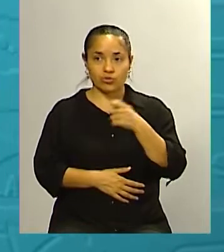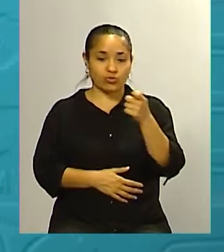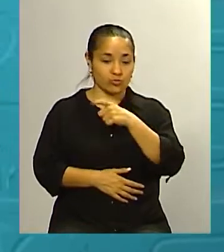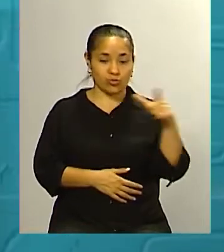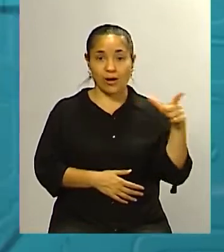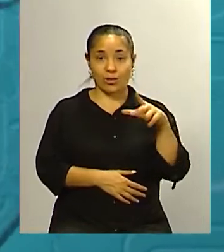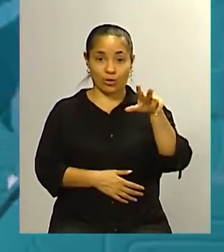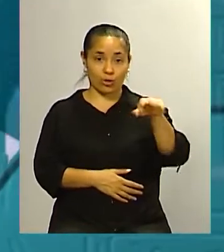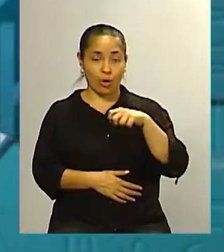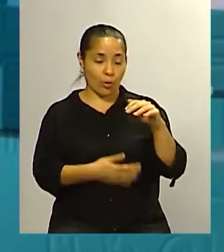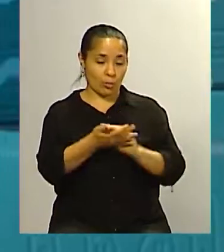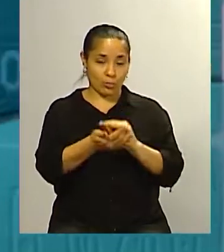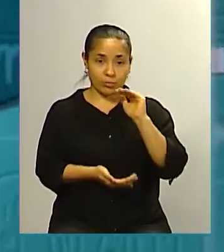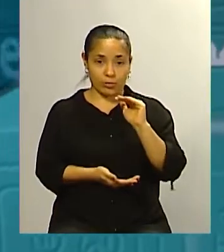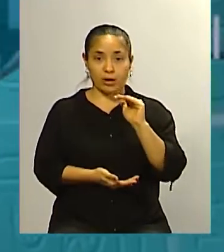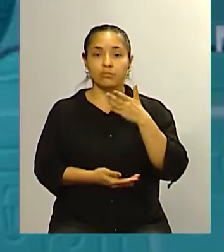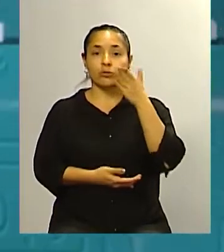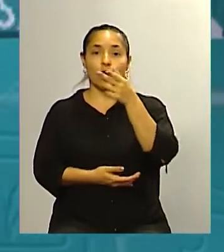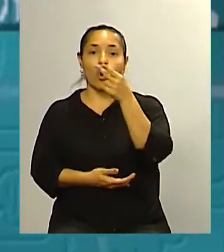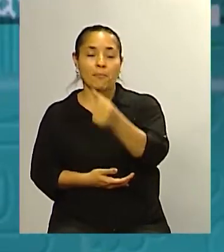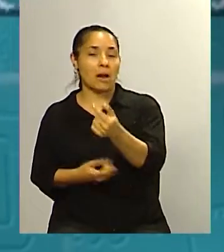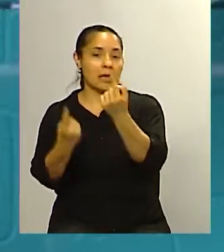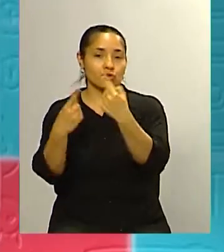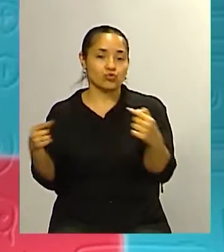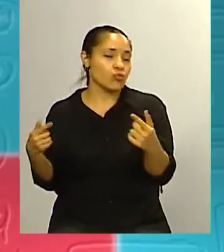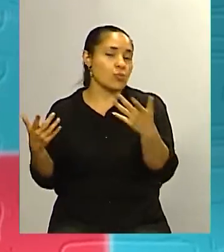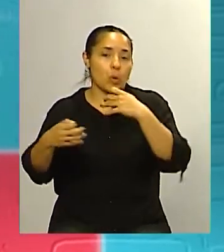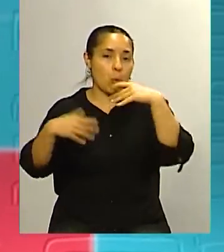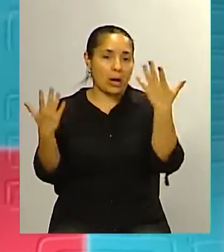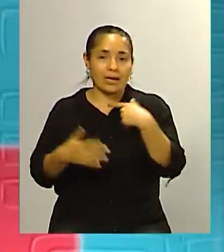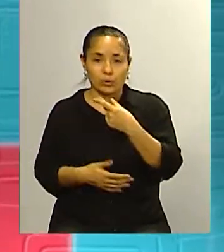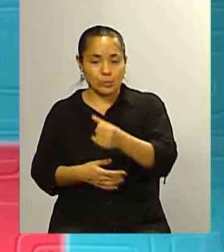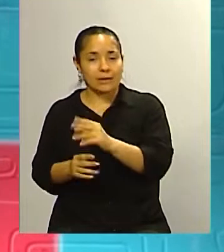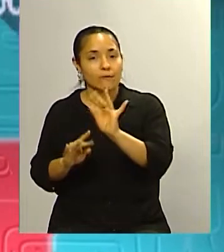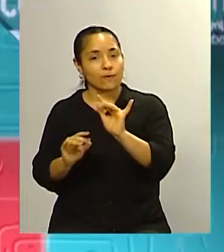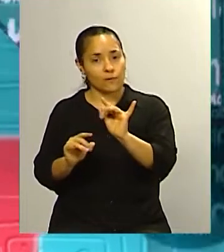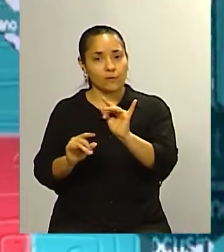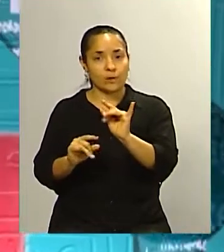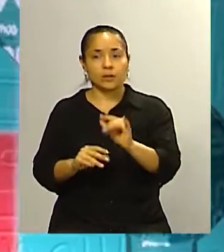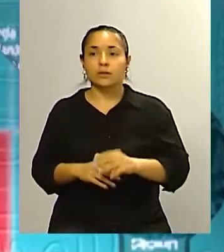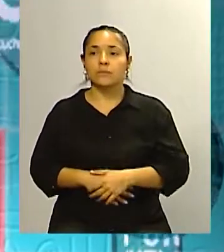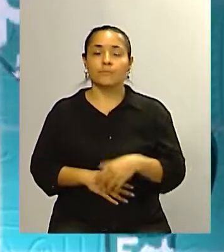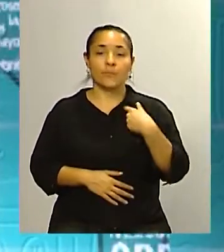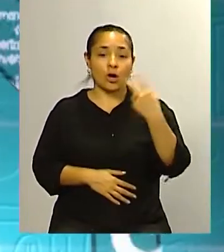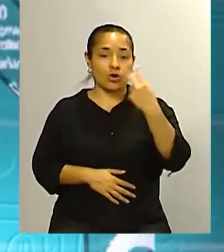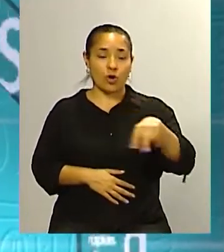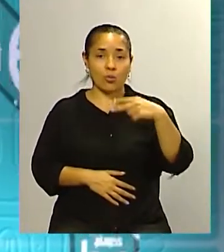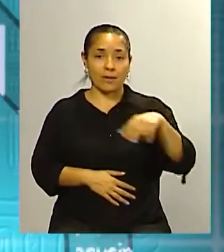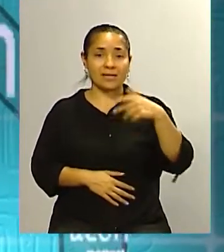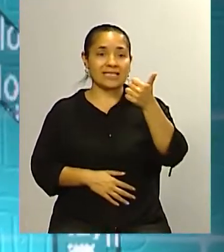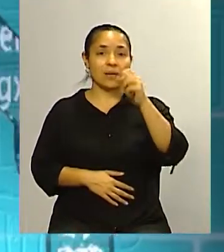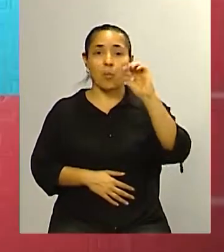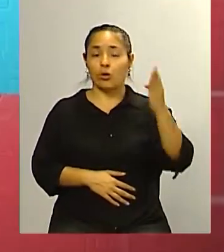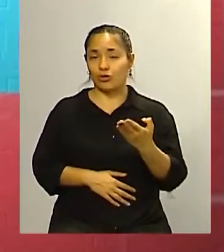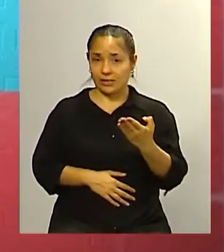monto salir a comprar un insumo o algo se hace muy complicado para noviembre se prevé un 6% o